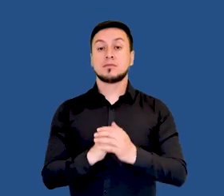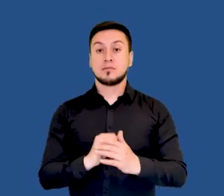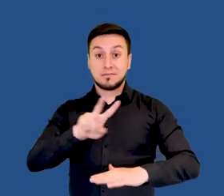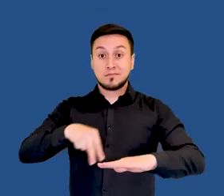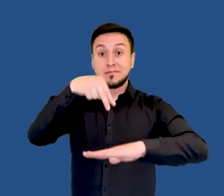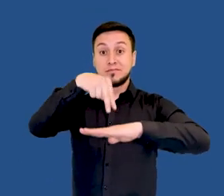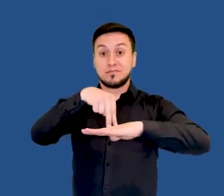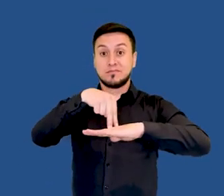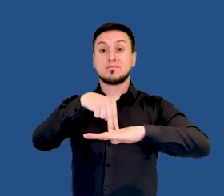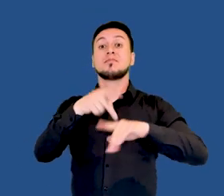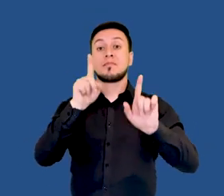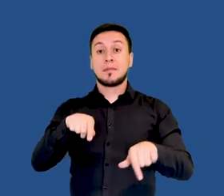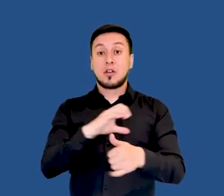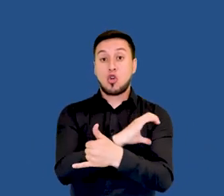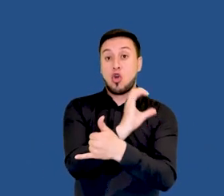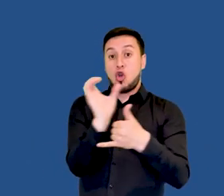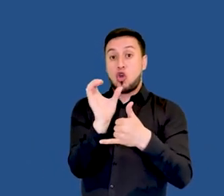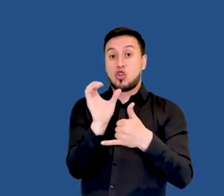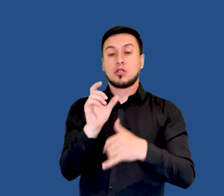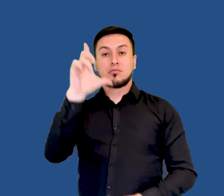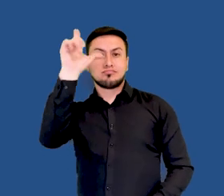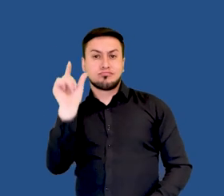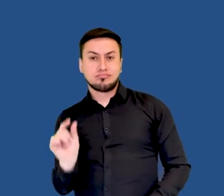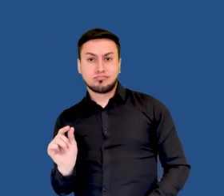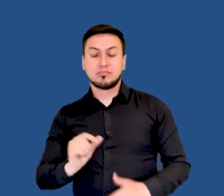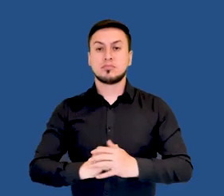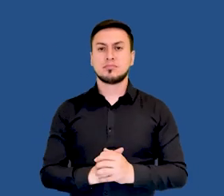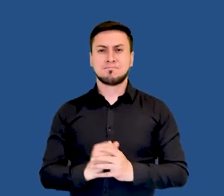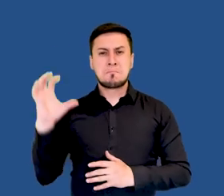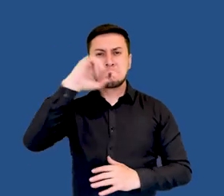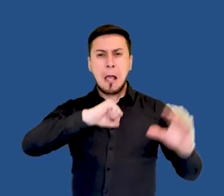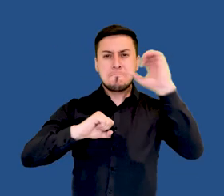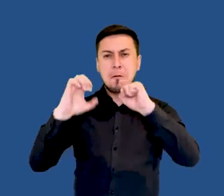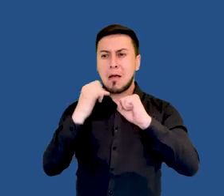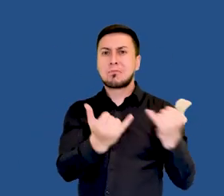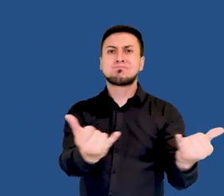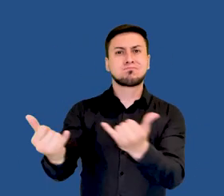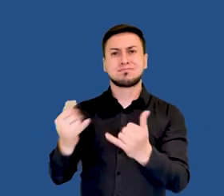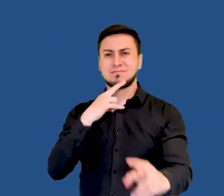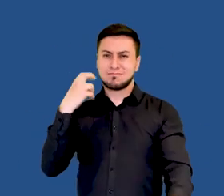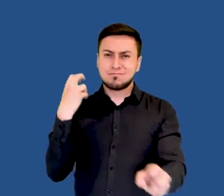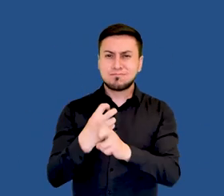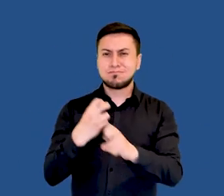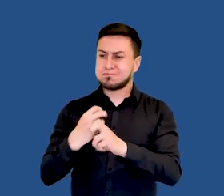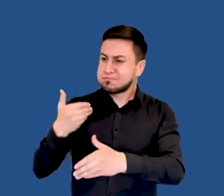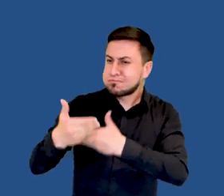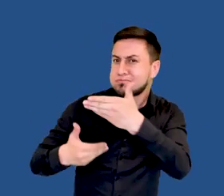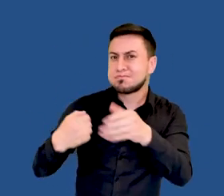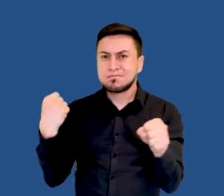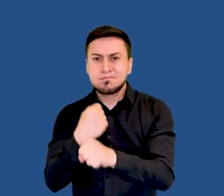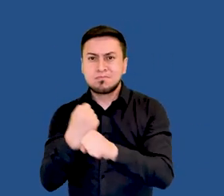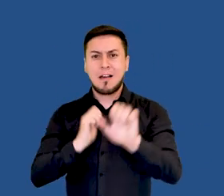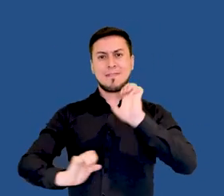departamento de Nariño, y en la Costa Atlántica, el departamento del Cesar, que hemos detectado tienen mayores dificultades para ejercer directamente